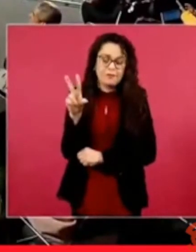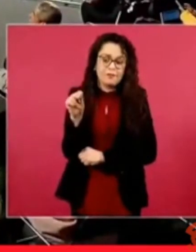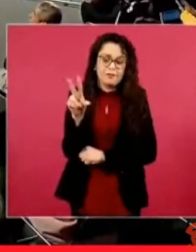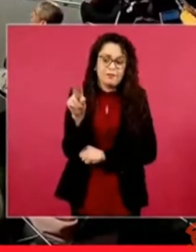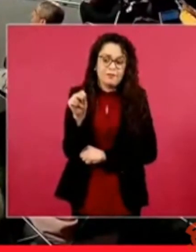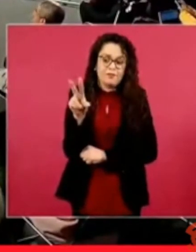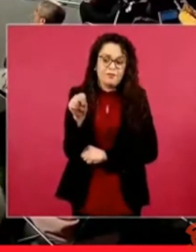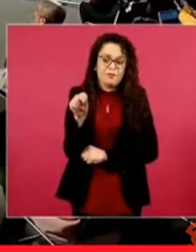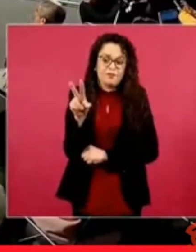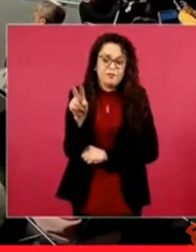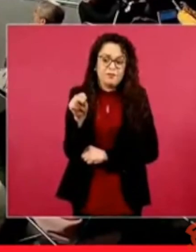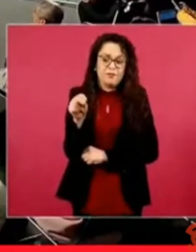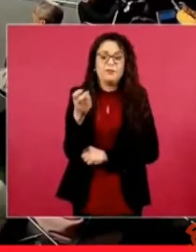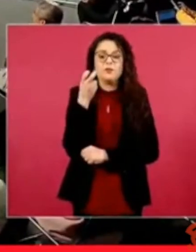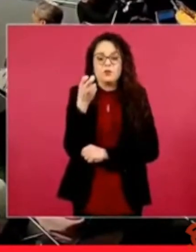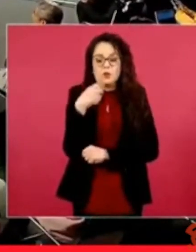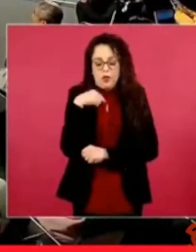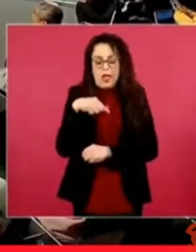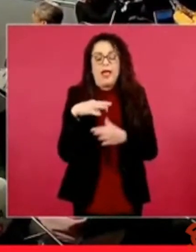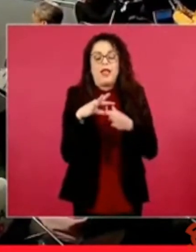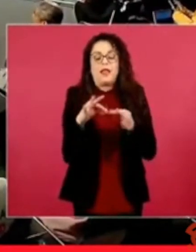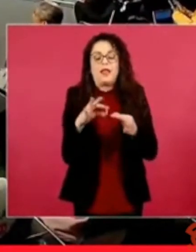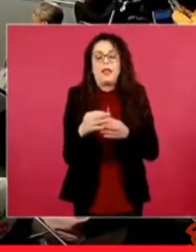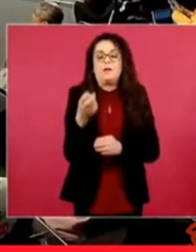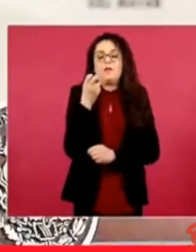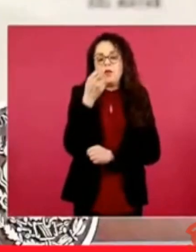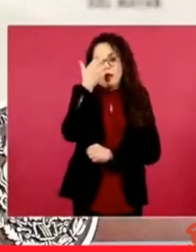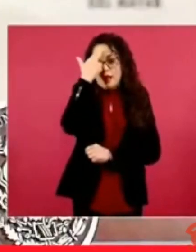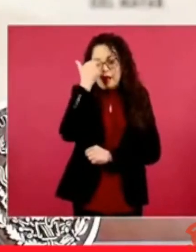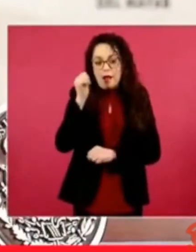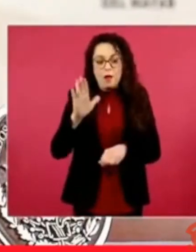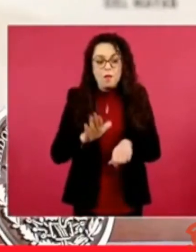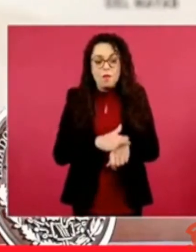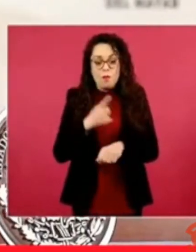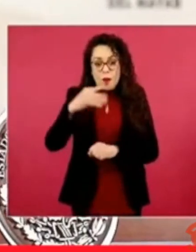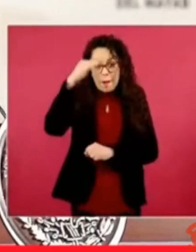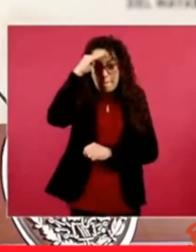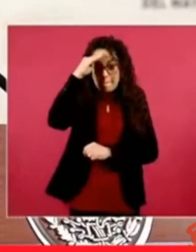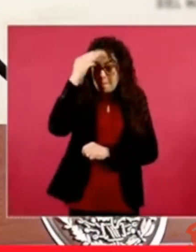Si por eso lo planteo, porque así piensan